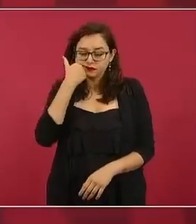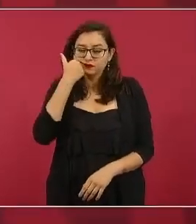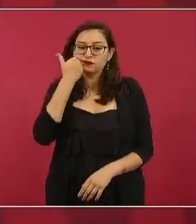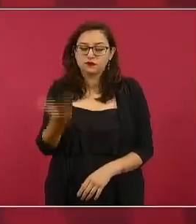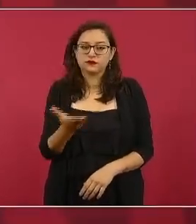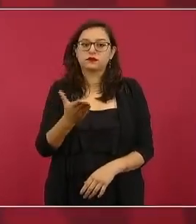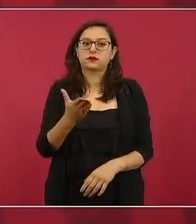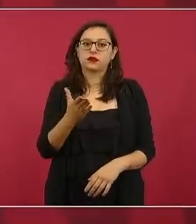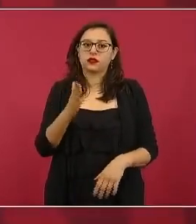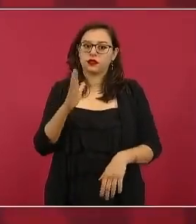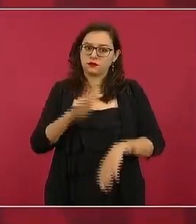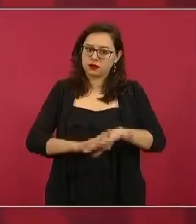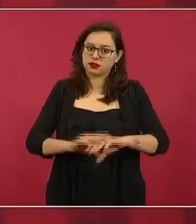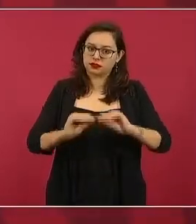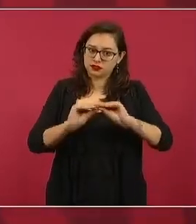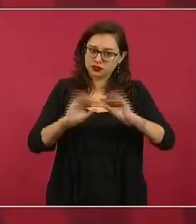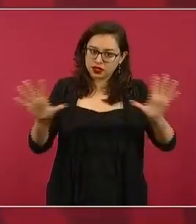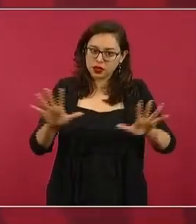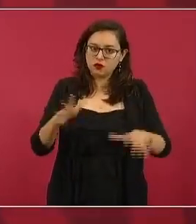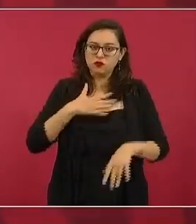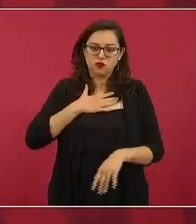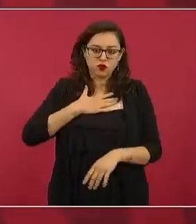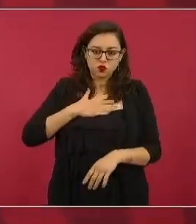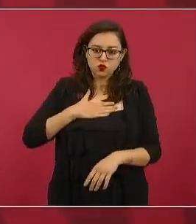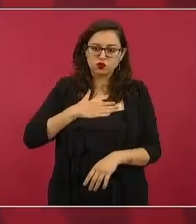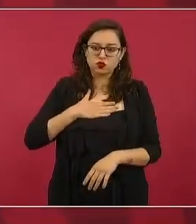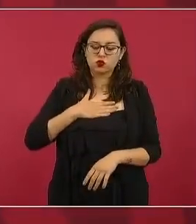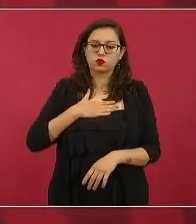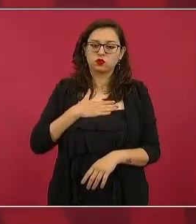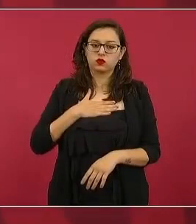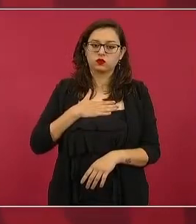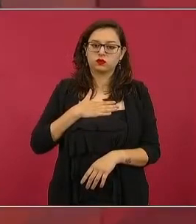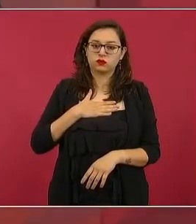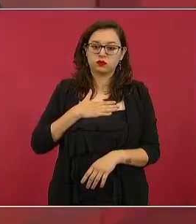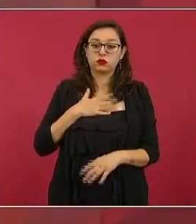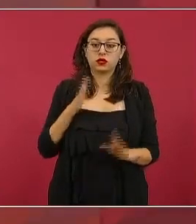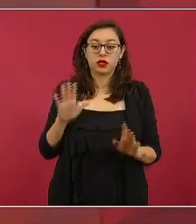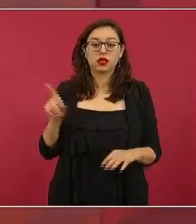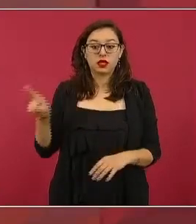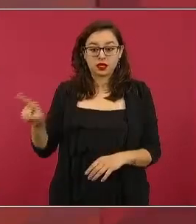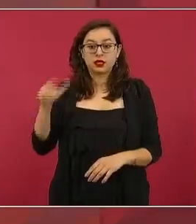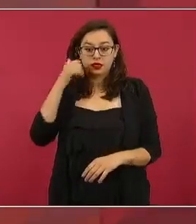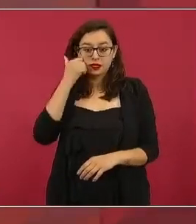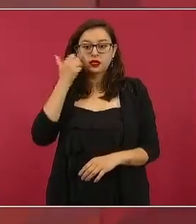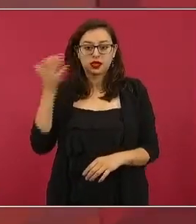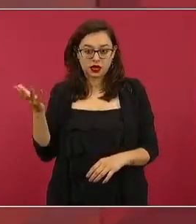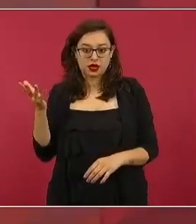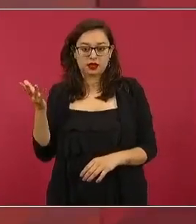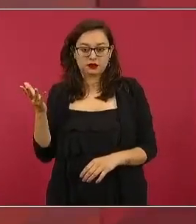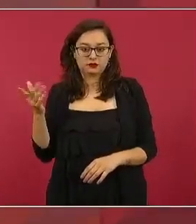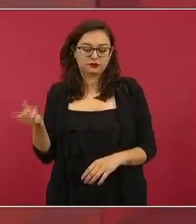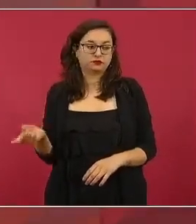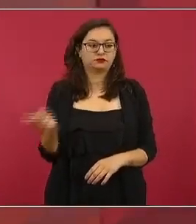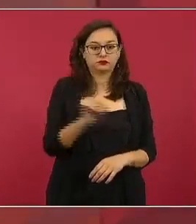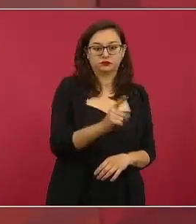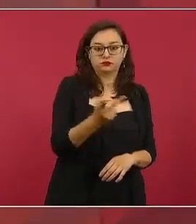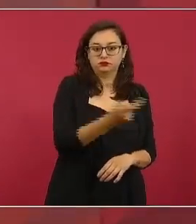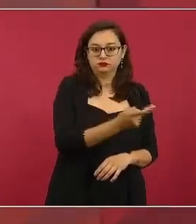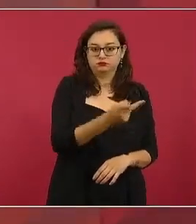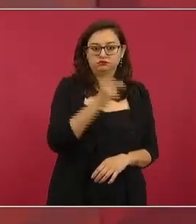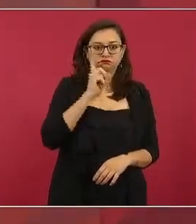que se haga justicia la otra parte sostiene lo contrario